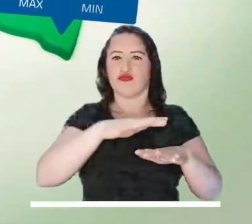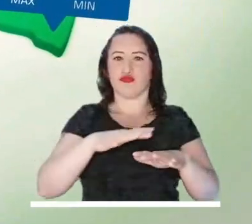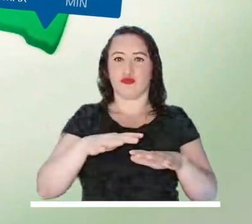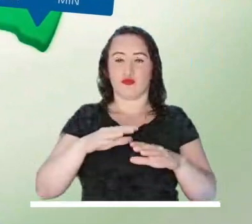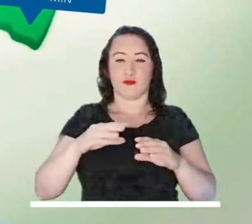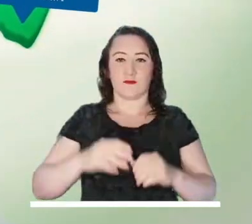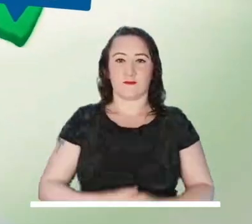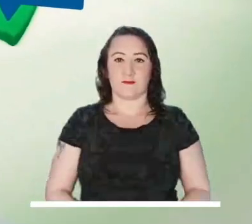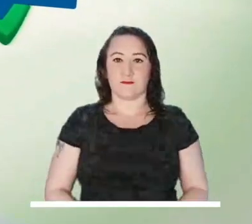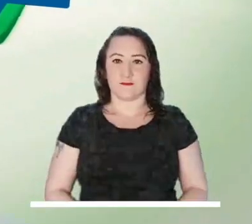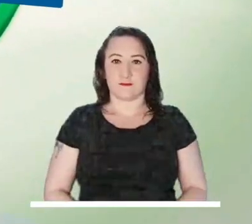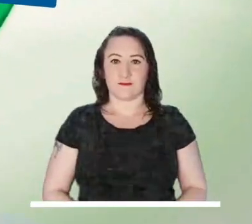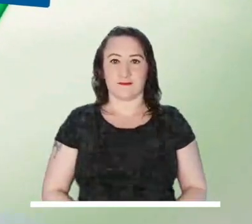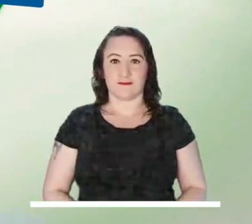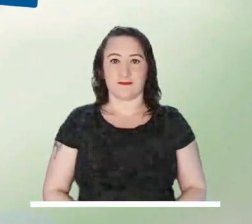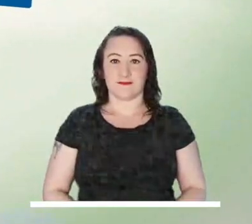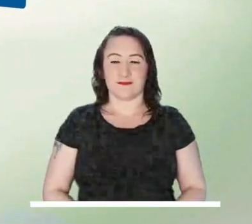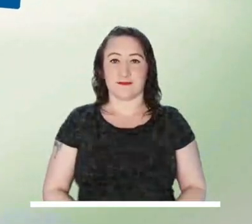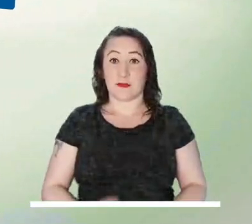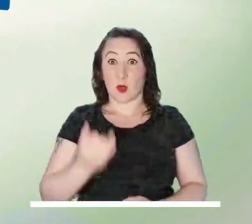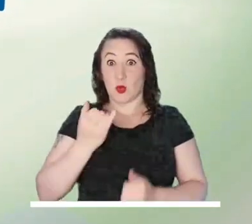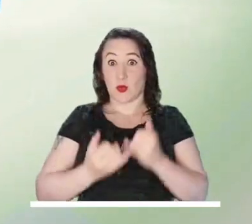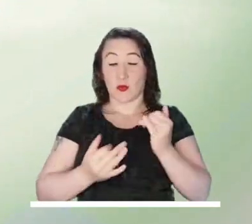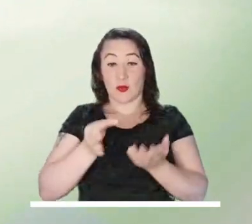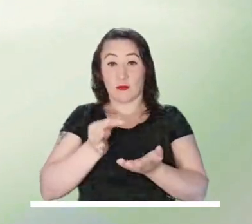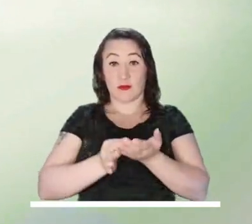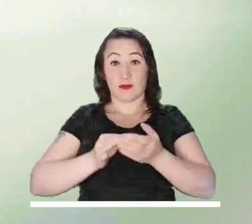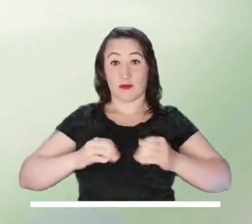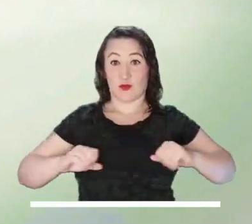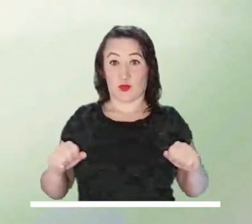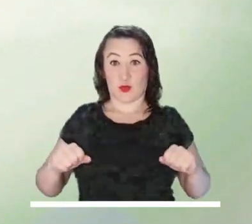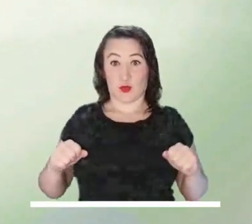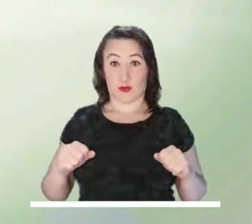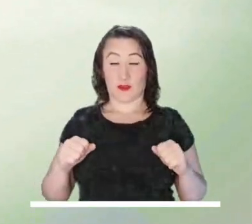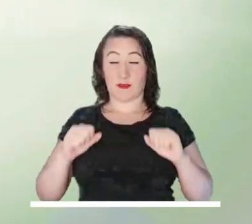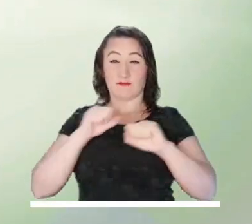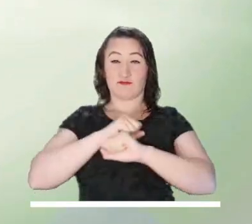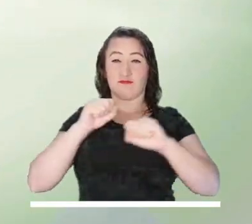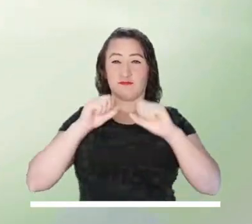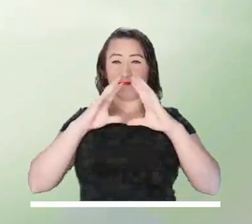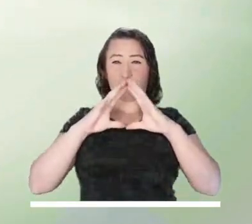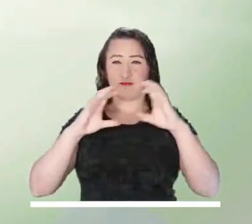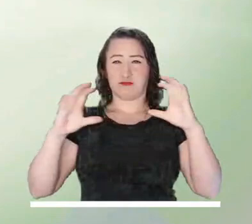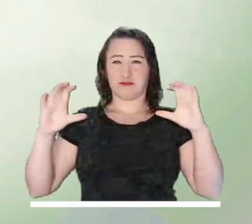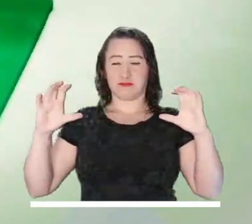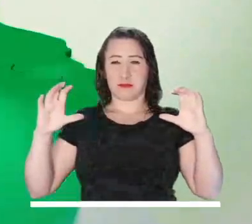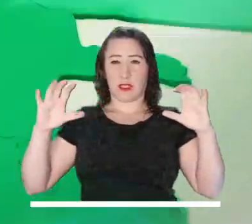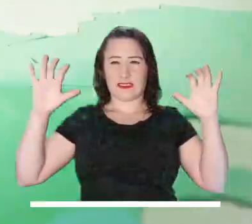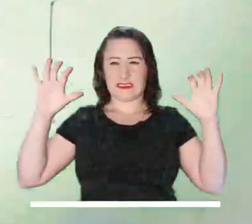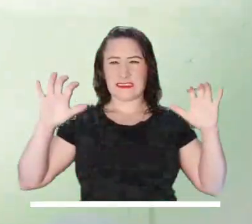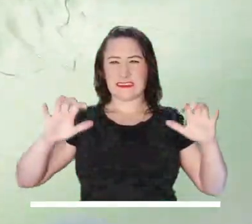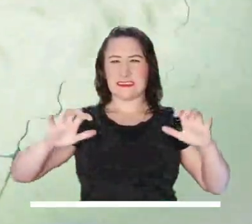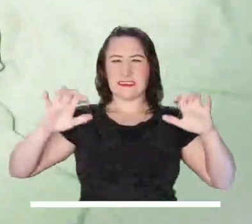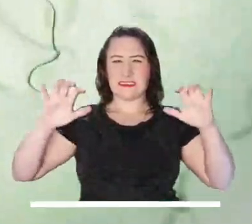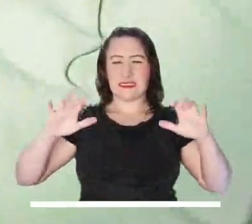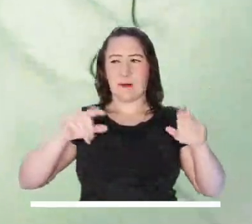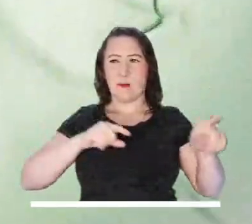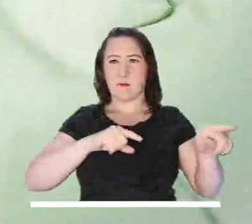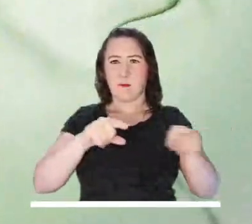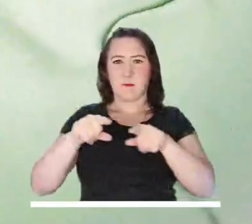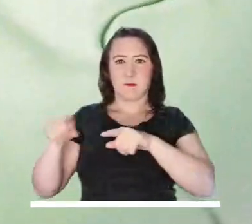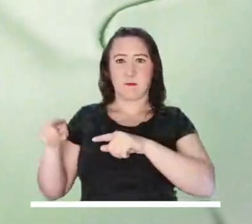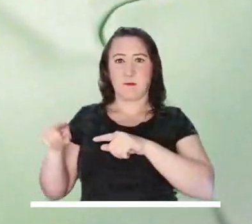que las lloviznas se extiendan sobre todo el territorio. Finalmente, la capital promete una mañana